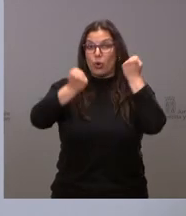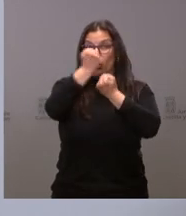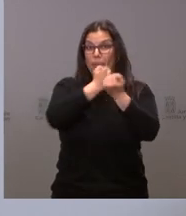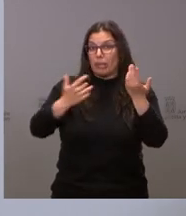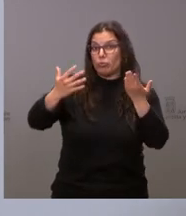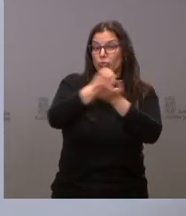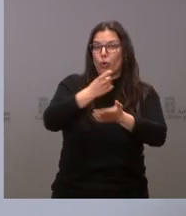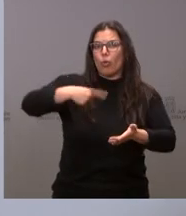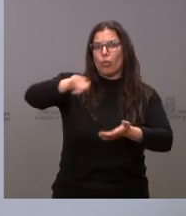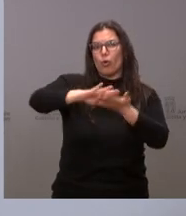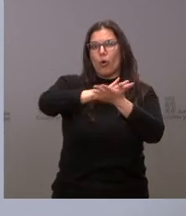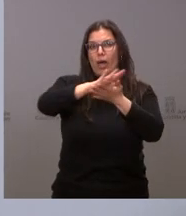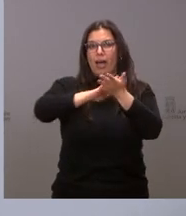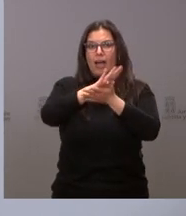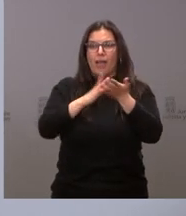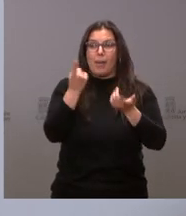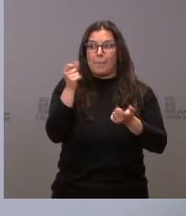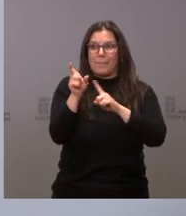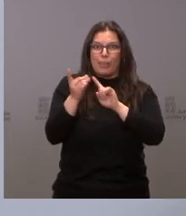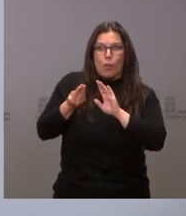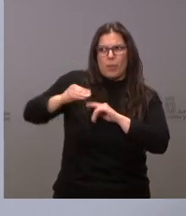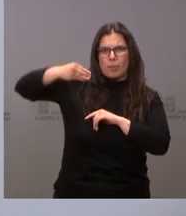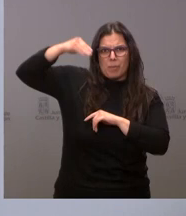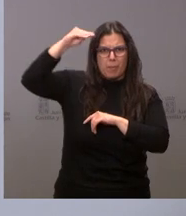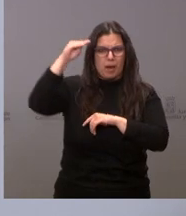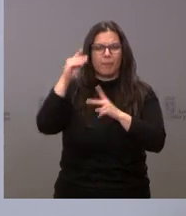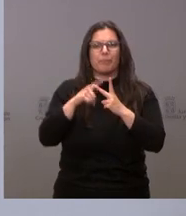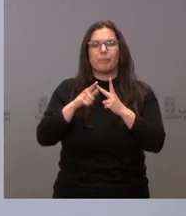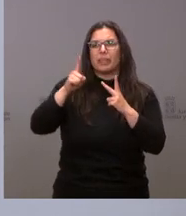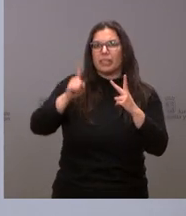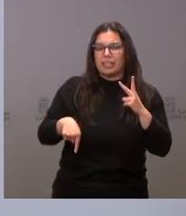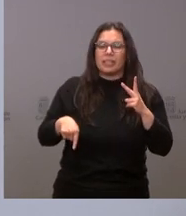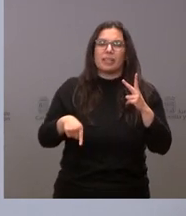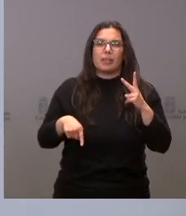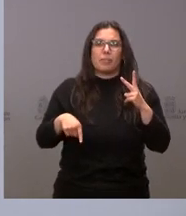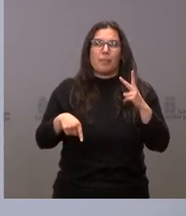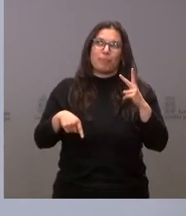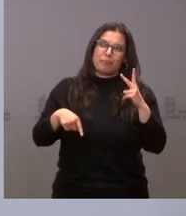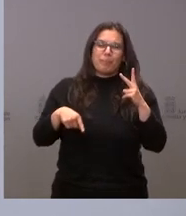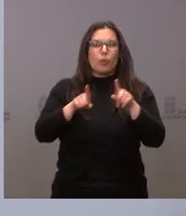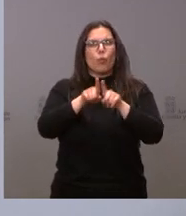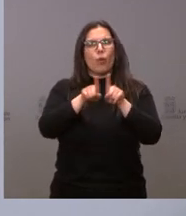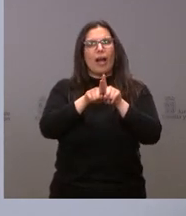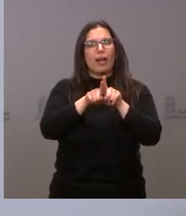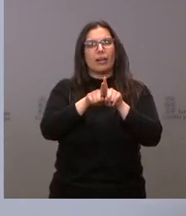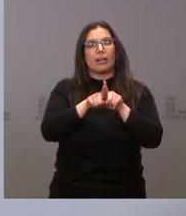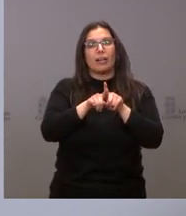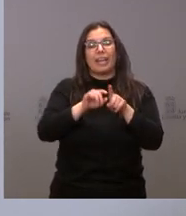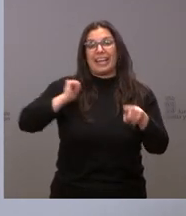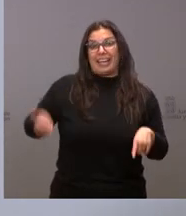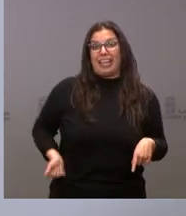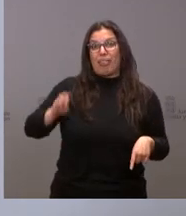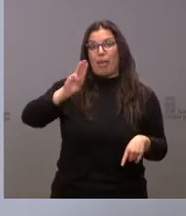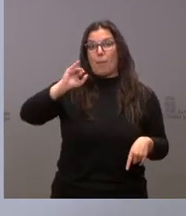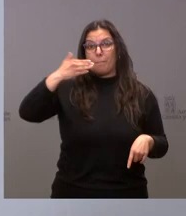hablando de una inflación alta, una caída o, digamos, un crecimiento del PIB